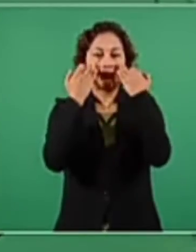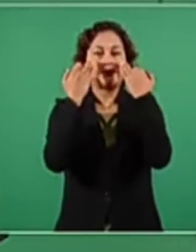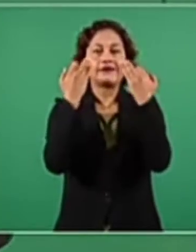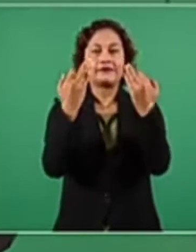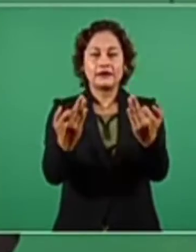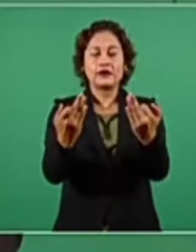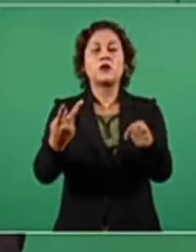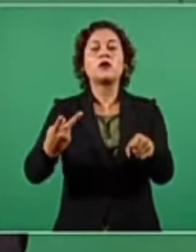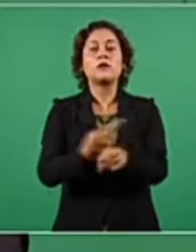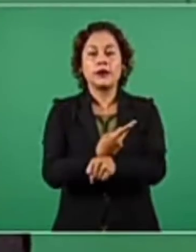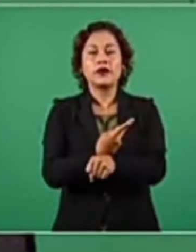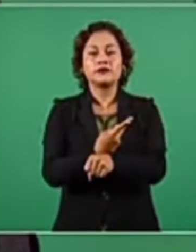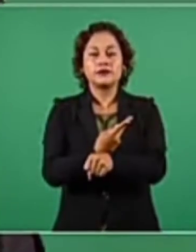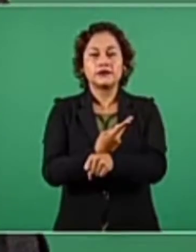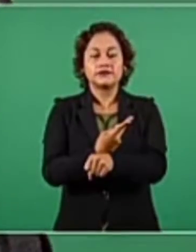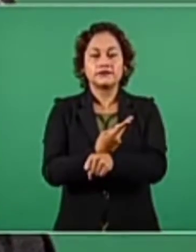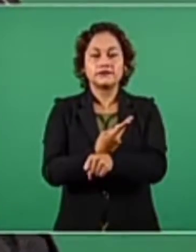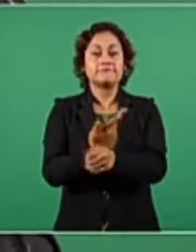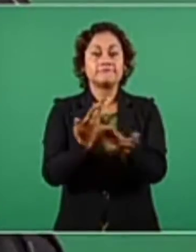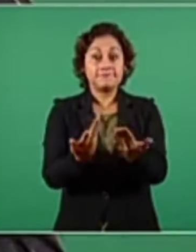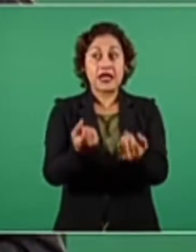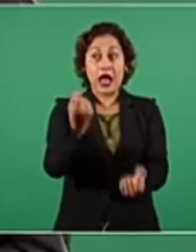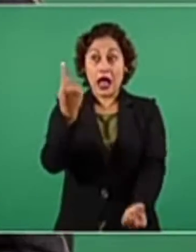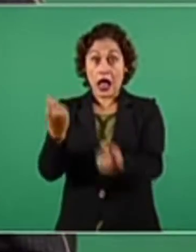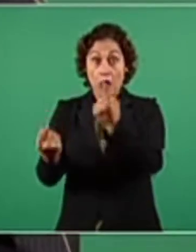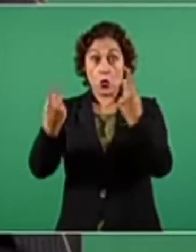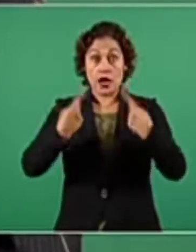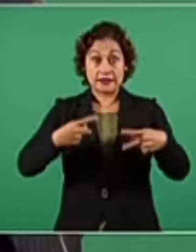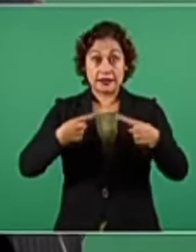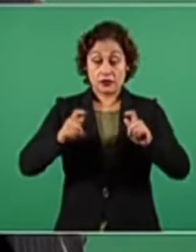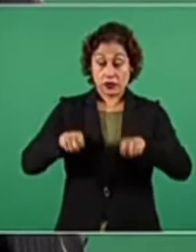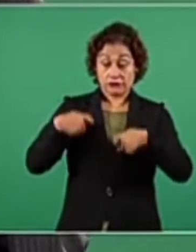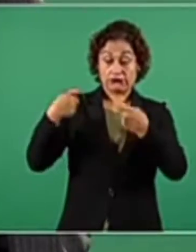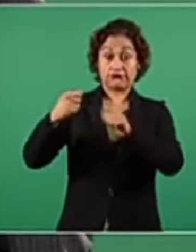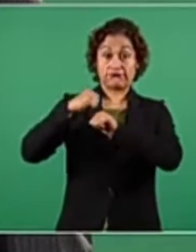estos cargos tan importantes.